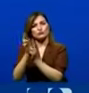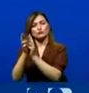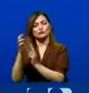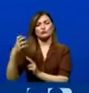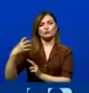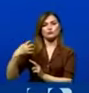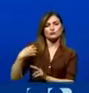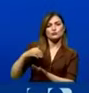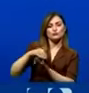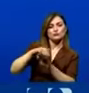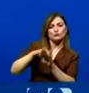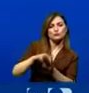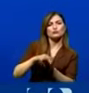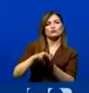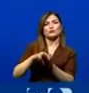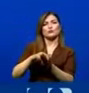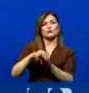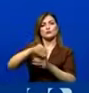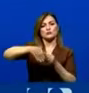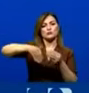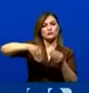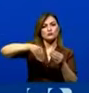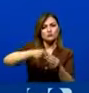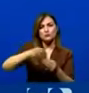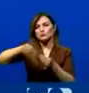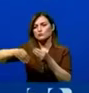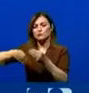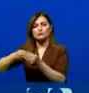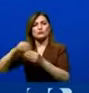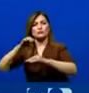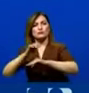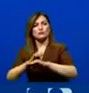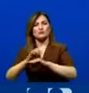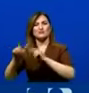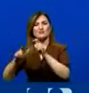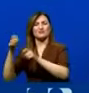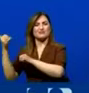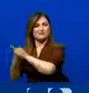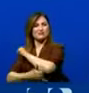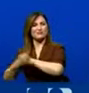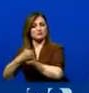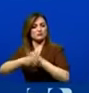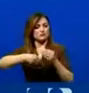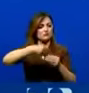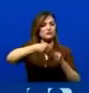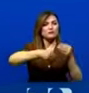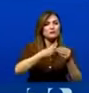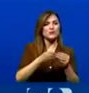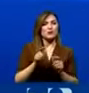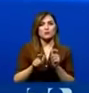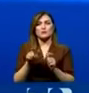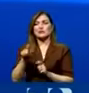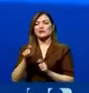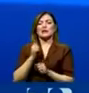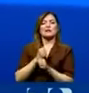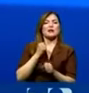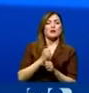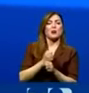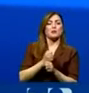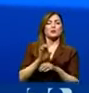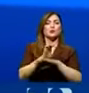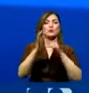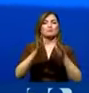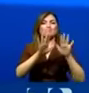garantizar que exista un flujo de inversiones suficiente dentro del Ecuador para poder generar el empleo que requieren siete de cada diez